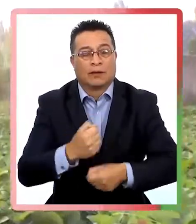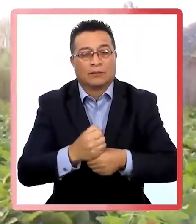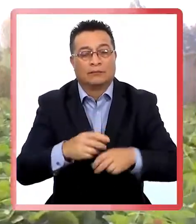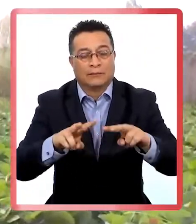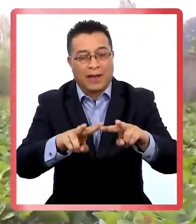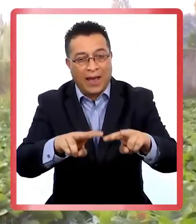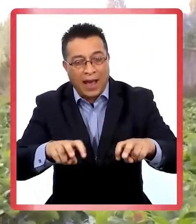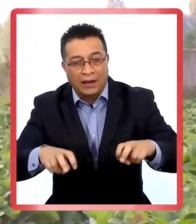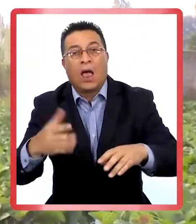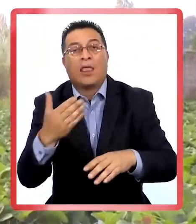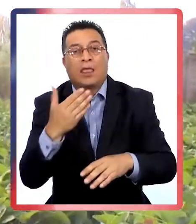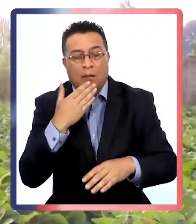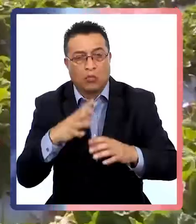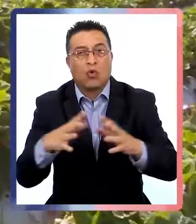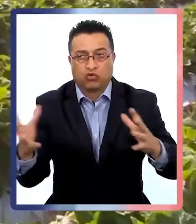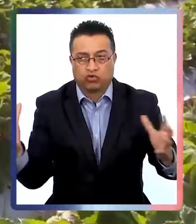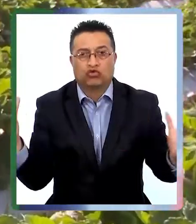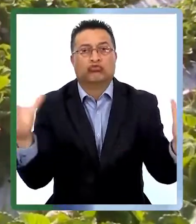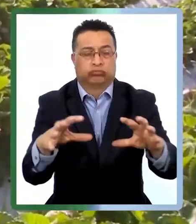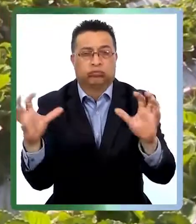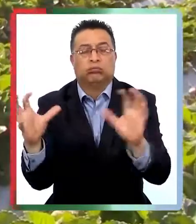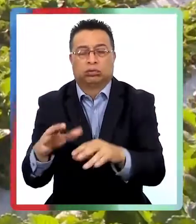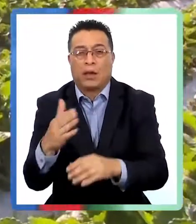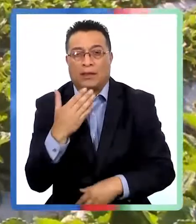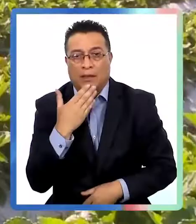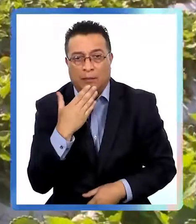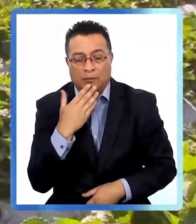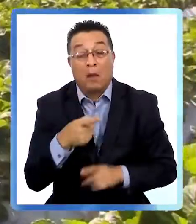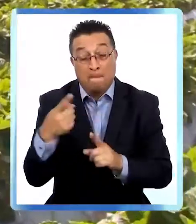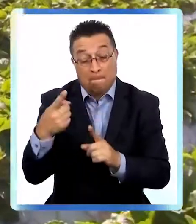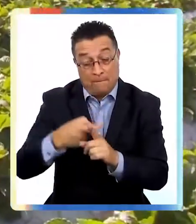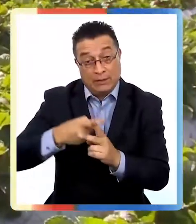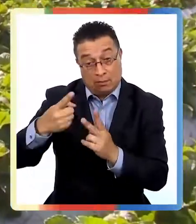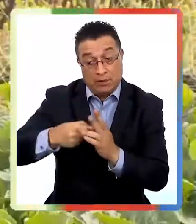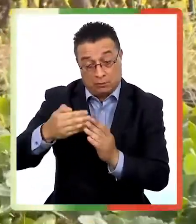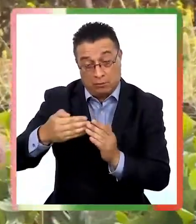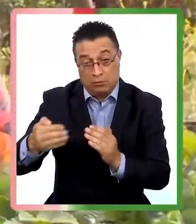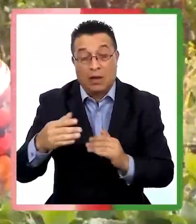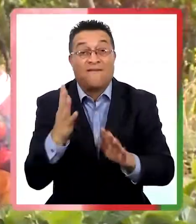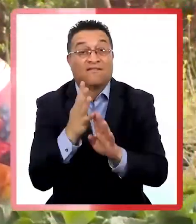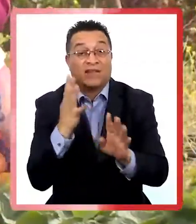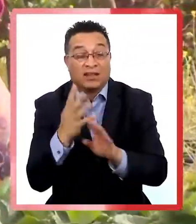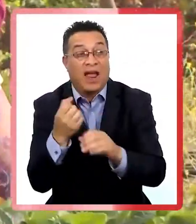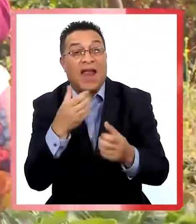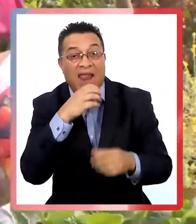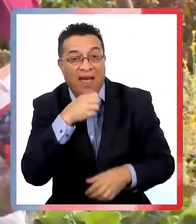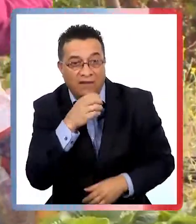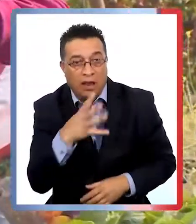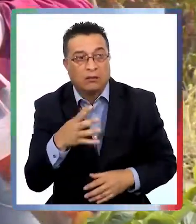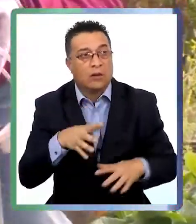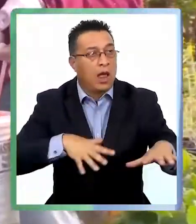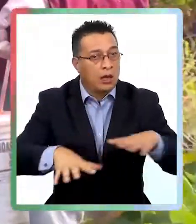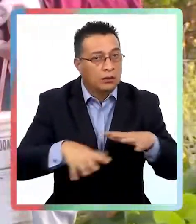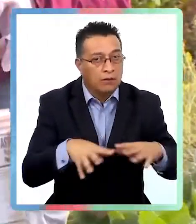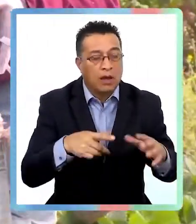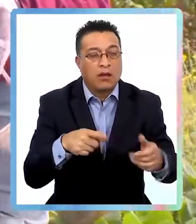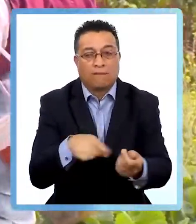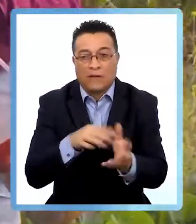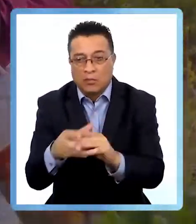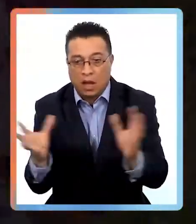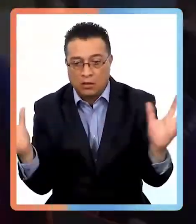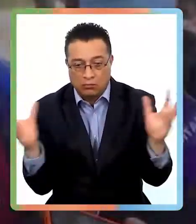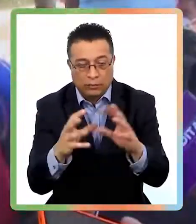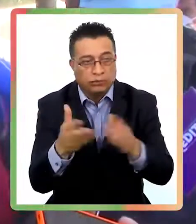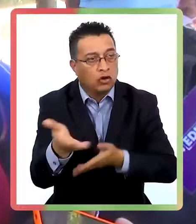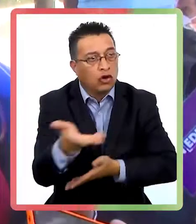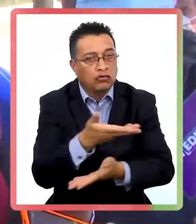agrícolas que también tienen una alta convocatoria. Sabemos que son meses que vienen férias navideñas, hay meses de muchas actividades familiares,